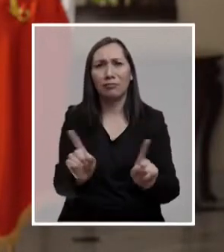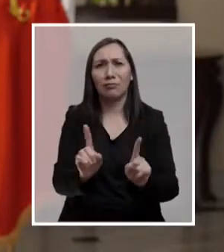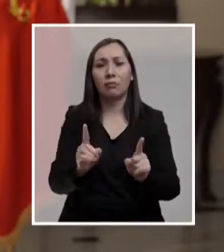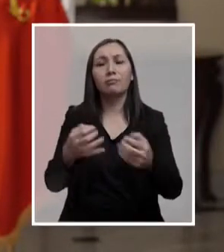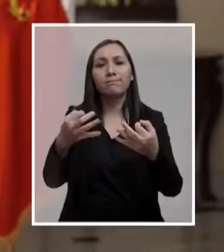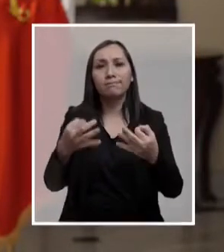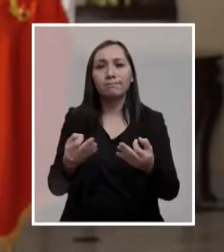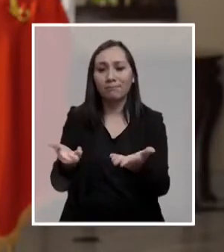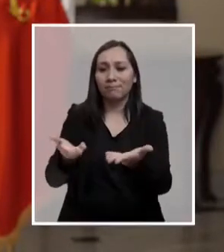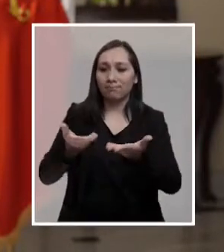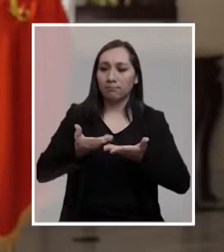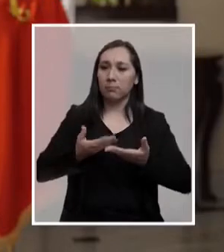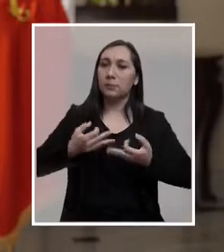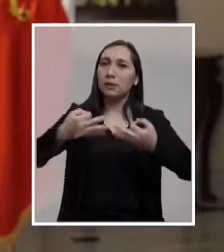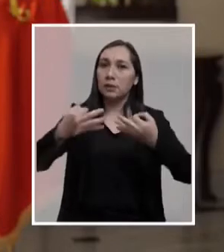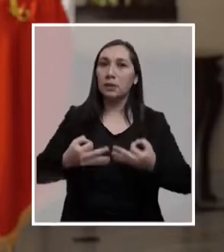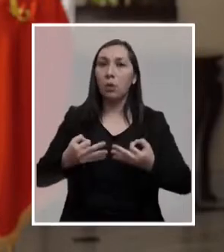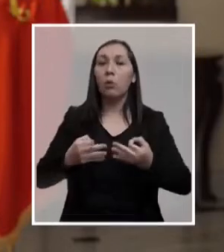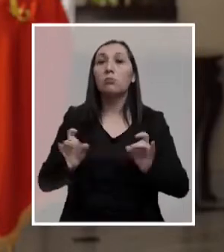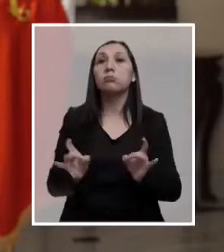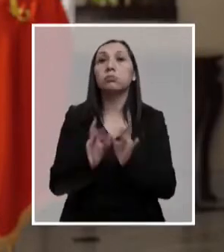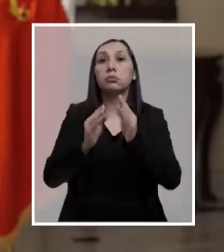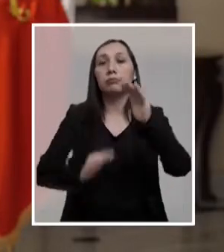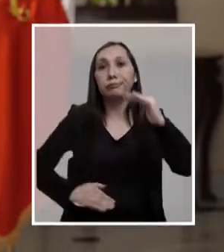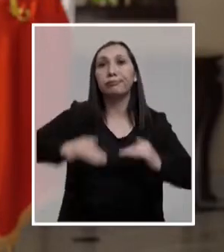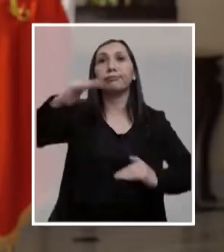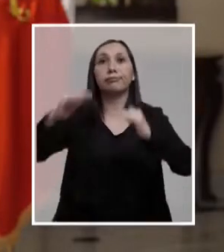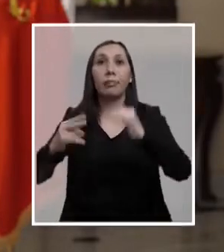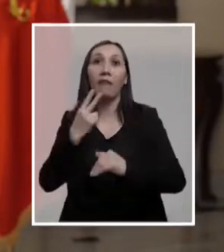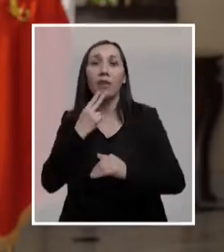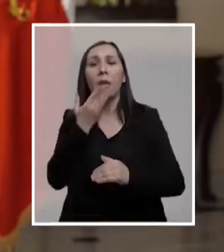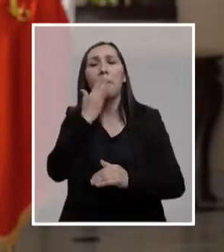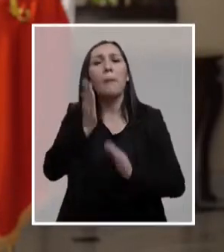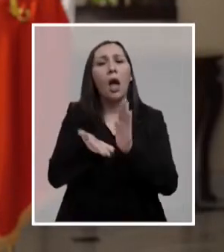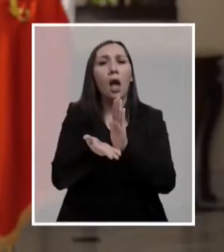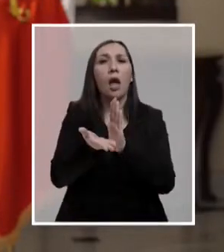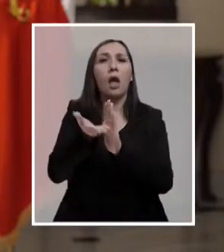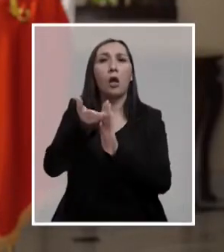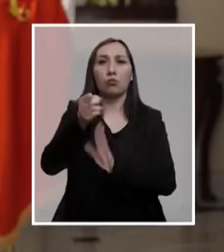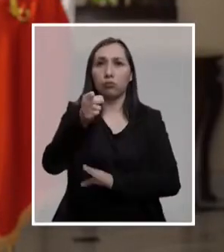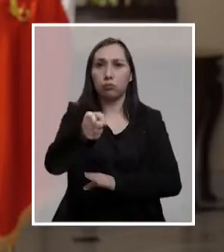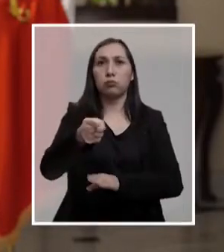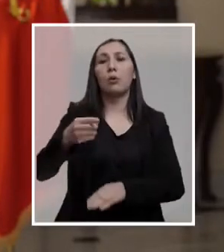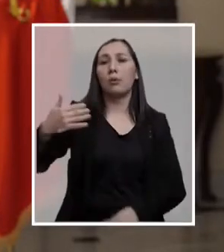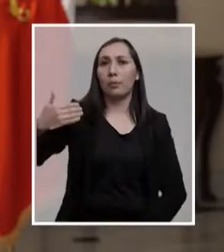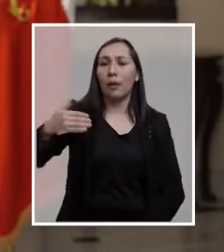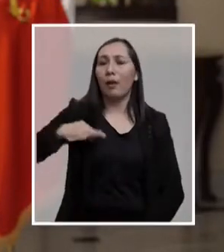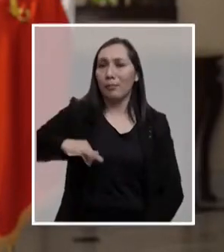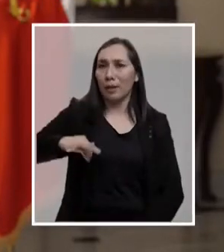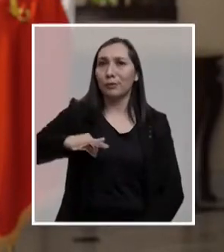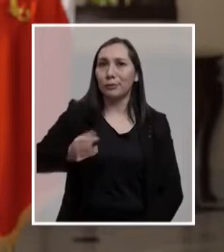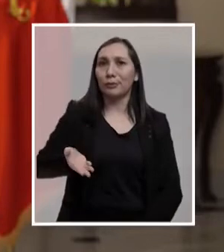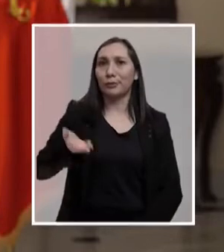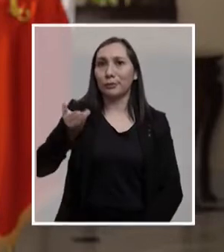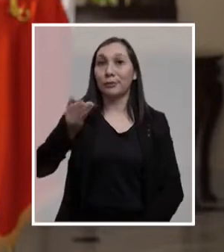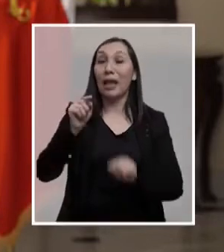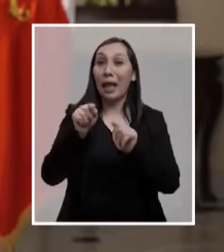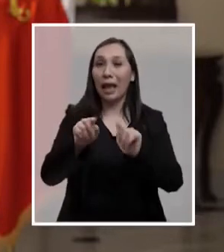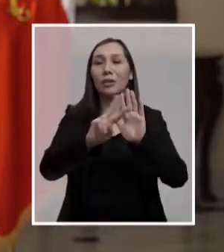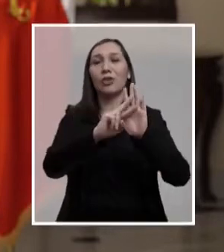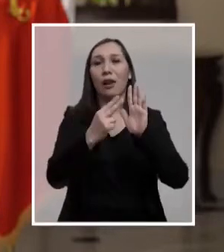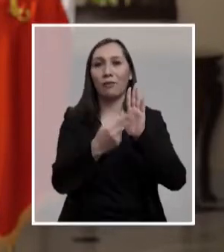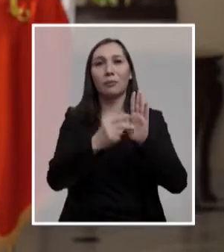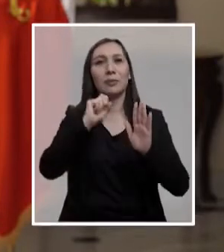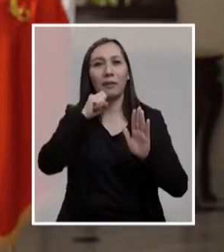efectivamente les otorgue seguridad ante los vaivenes de la vida y mejore significativamente sus pensiones. Eso es esta